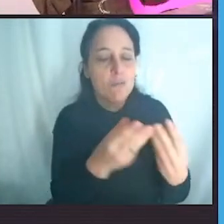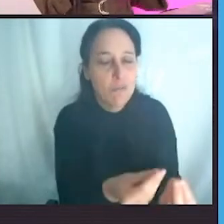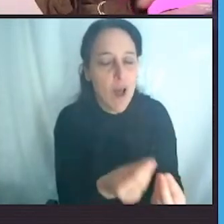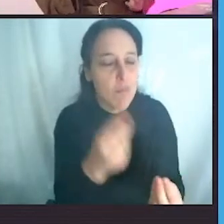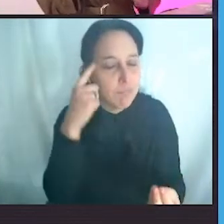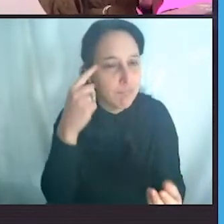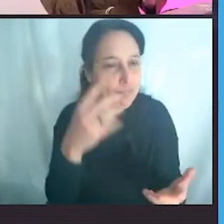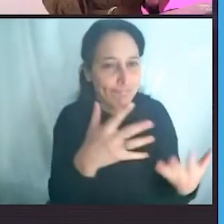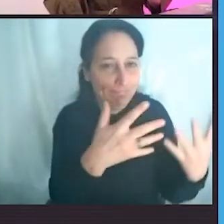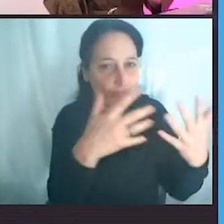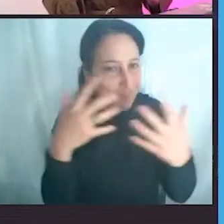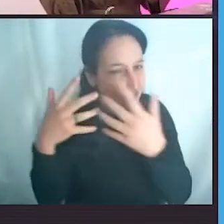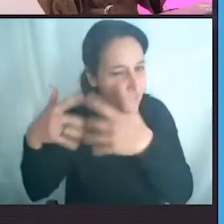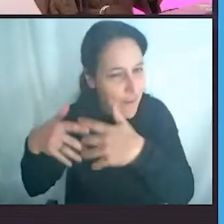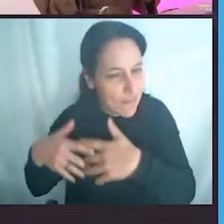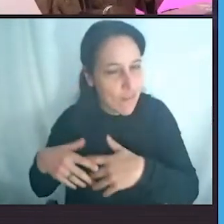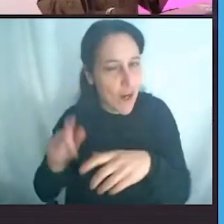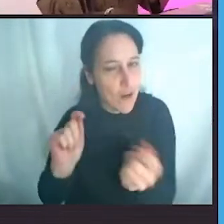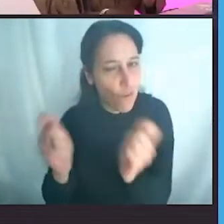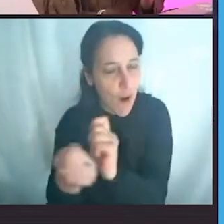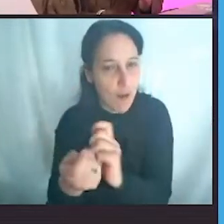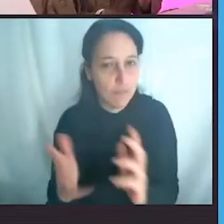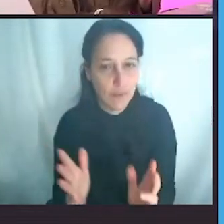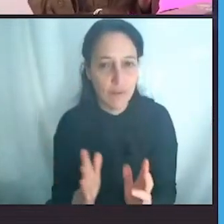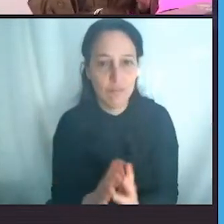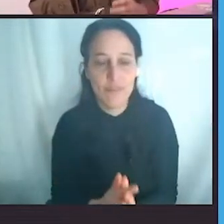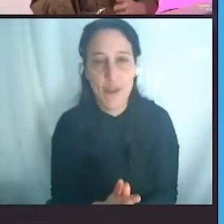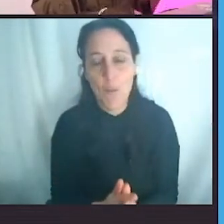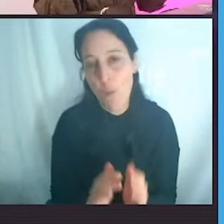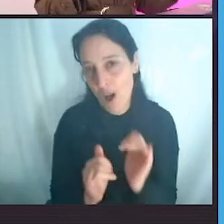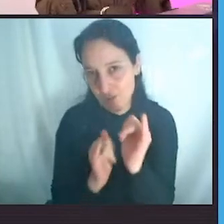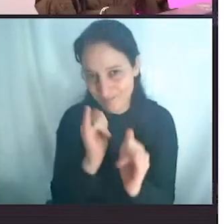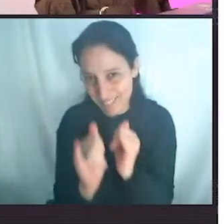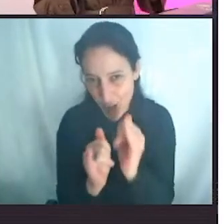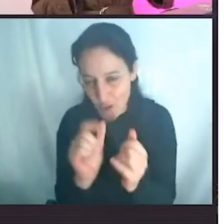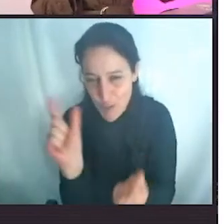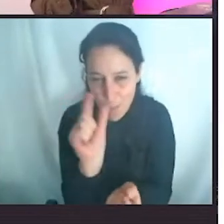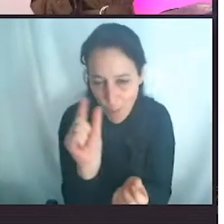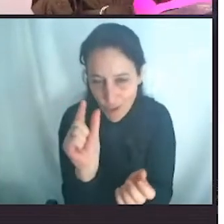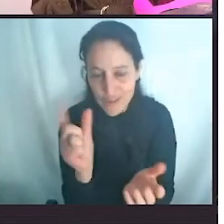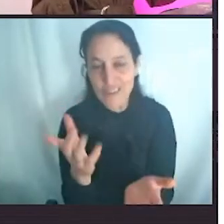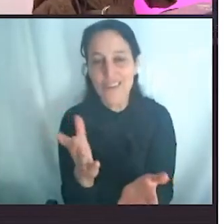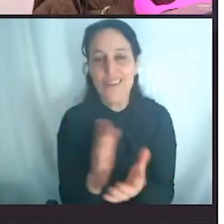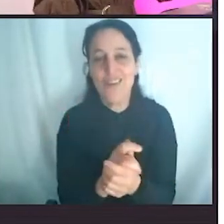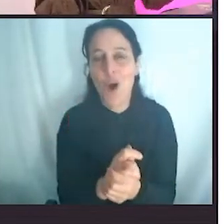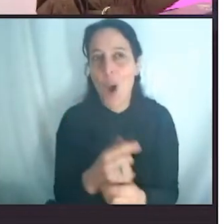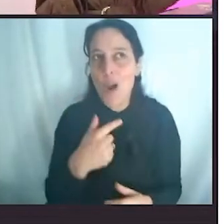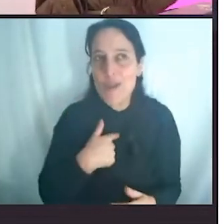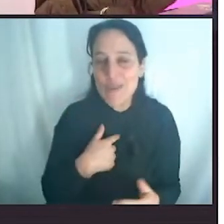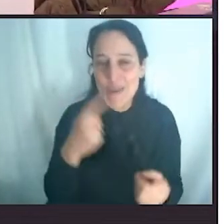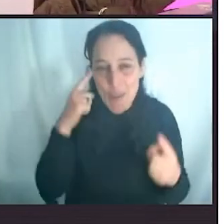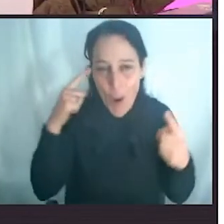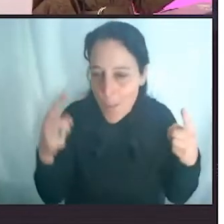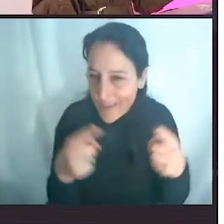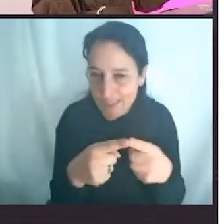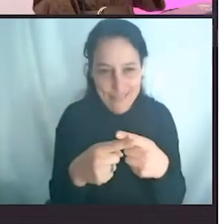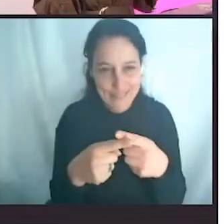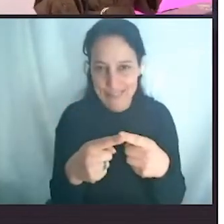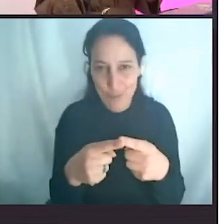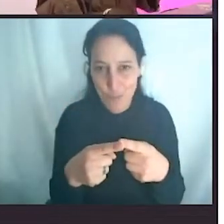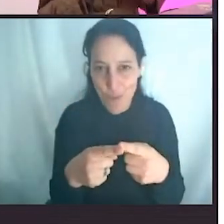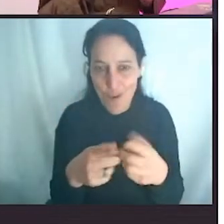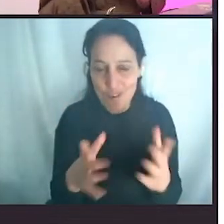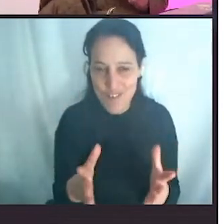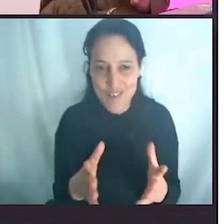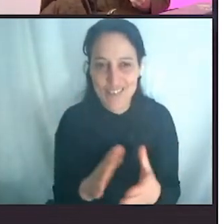les conté un poco todo lo que vengo haciendo y creo que deben haber entendido que tengo una obsesión por sistematizar y por la escala. Bueno, en